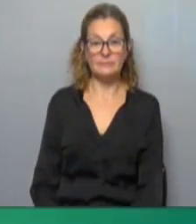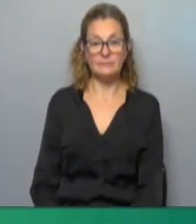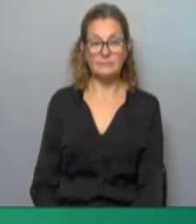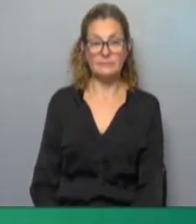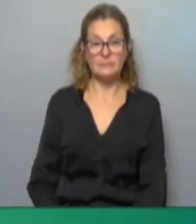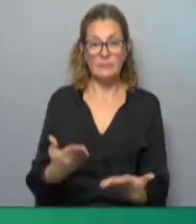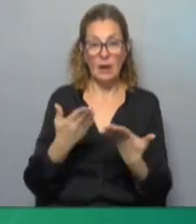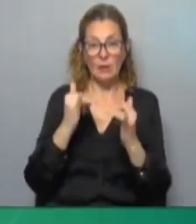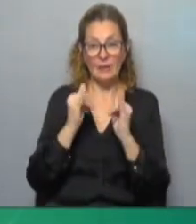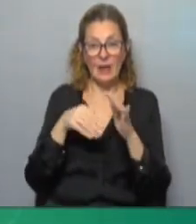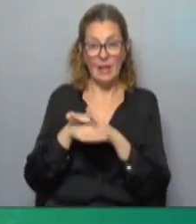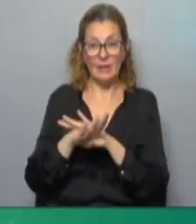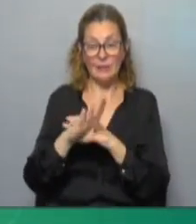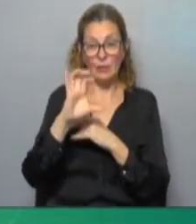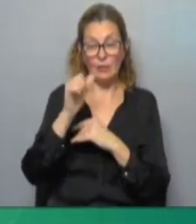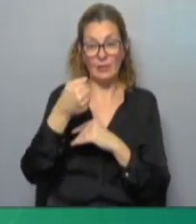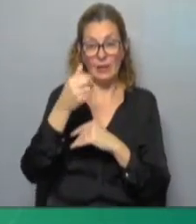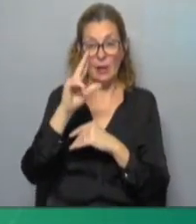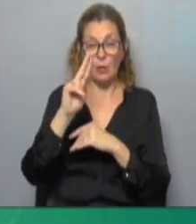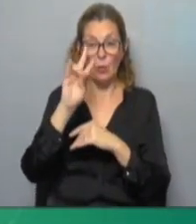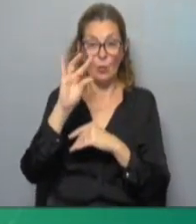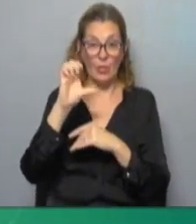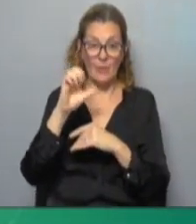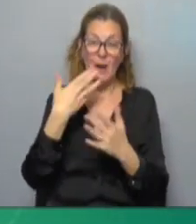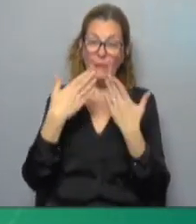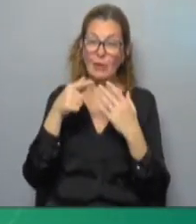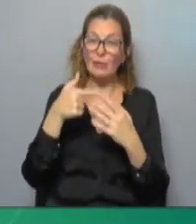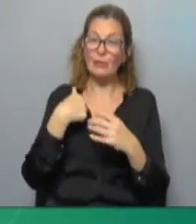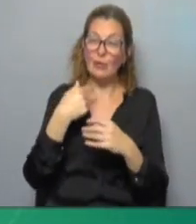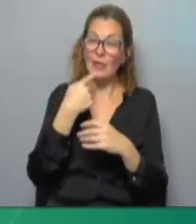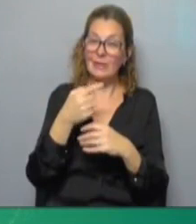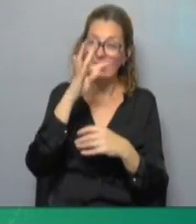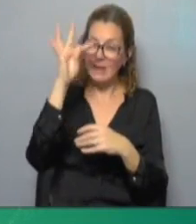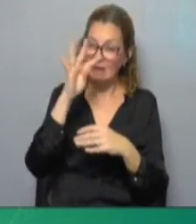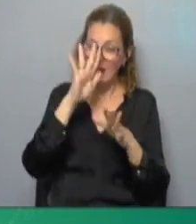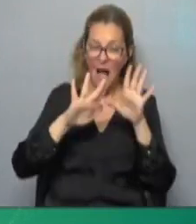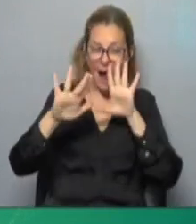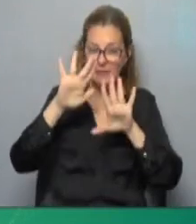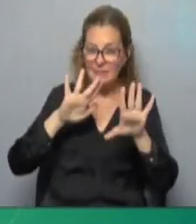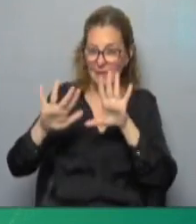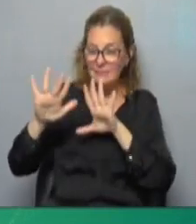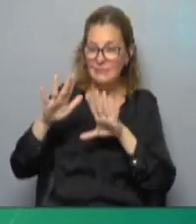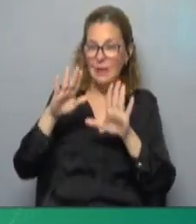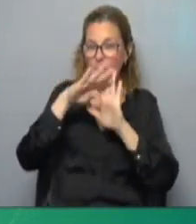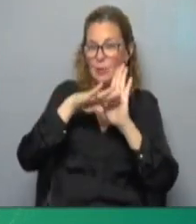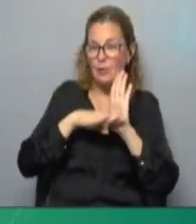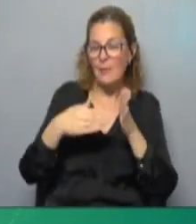ahora sí Martín ya dentro del sacude para hablar de lo que yo les decía de estos talleres artísticos que son parte del programa Esquinas y para hablar de